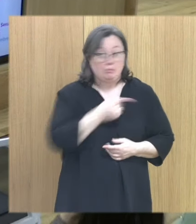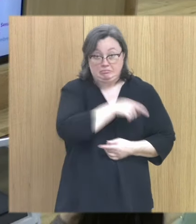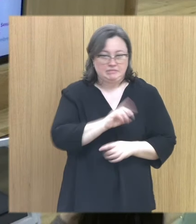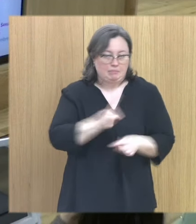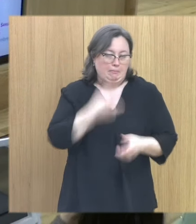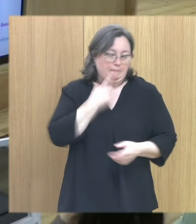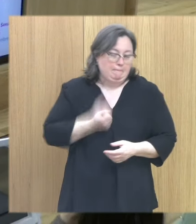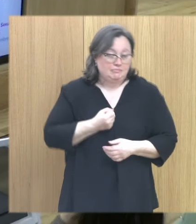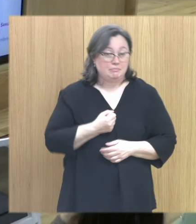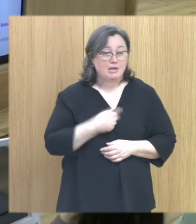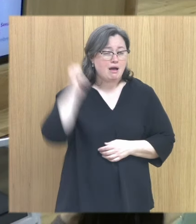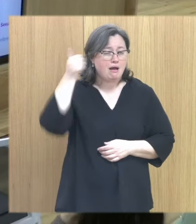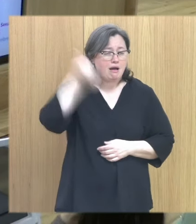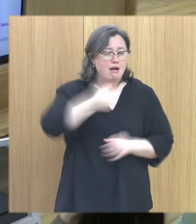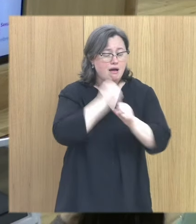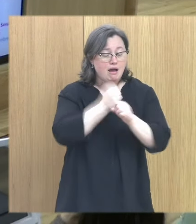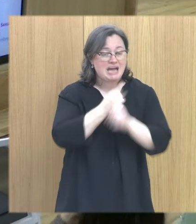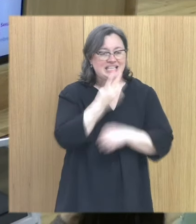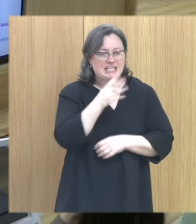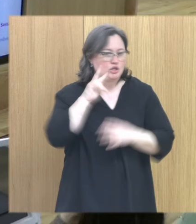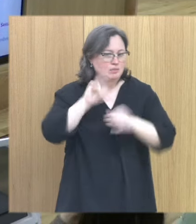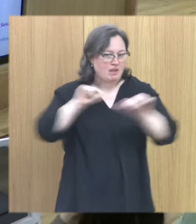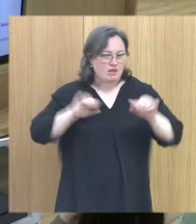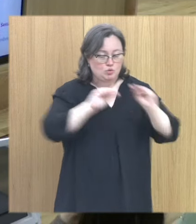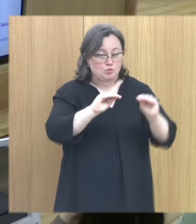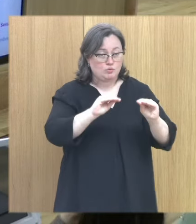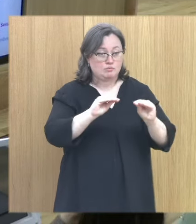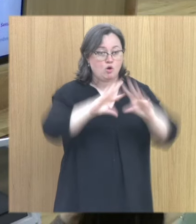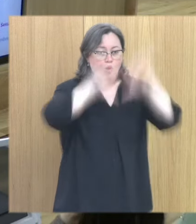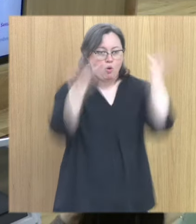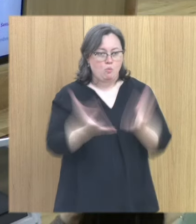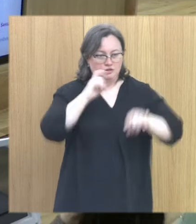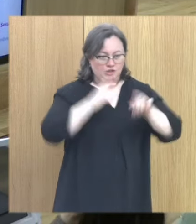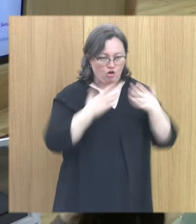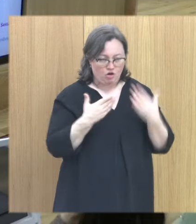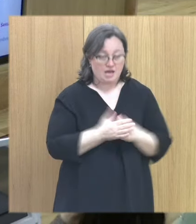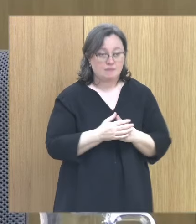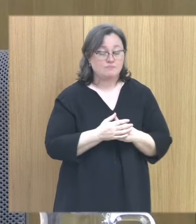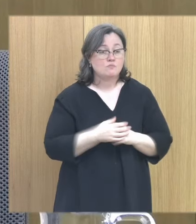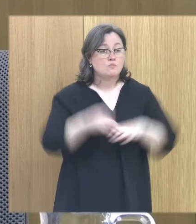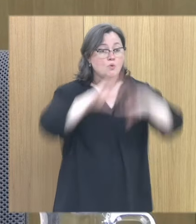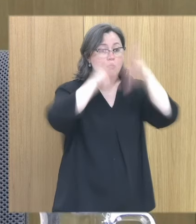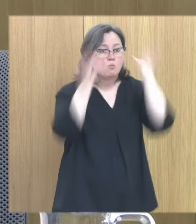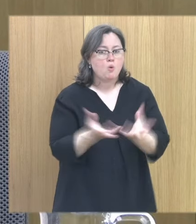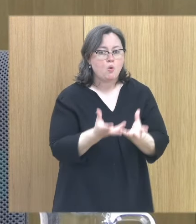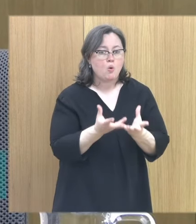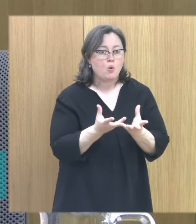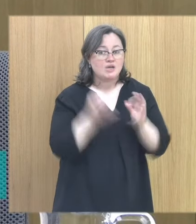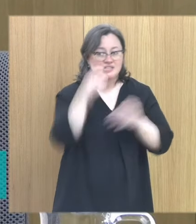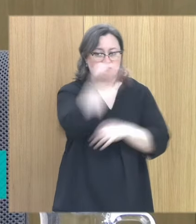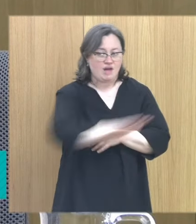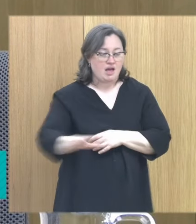30 años de experiencia en este mundo, en este mundo de la